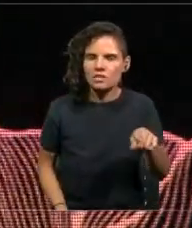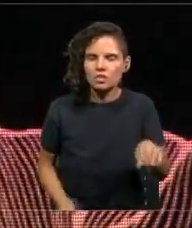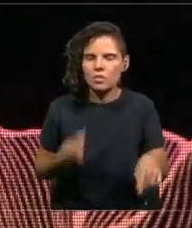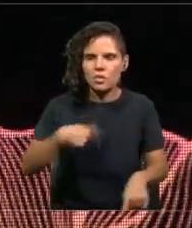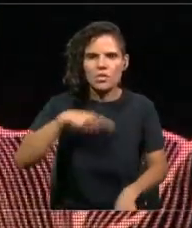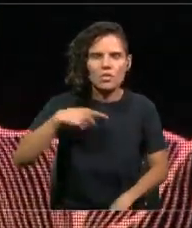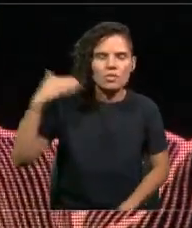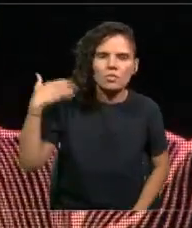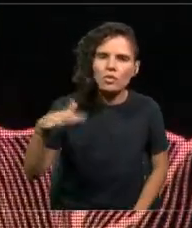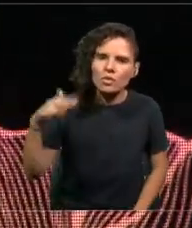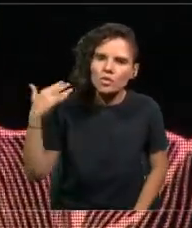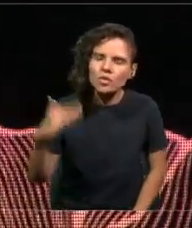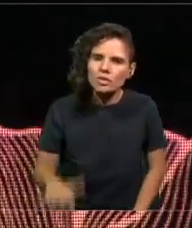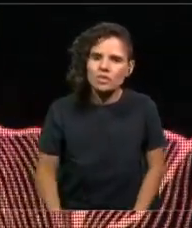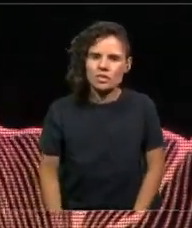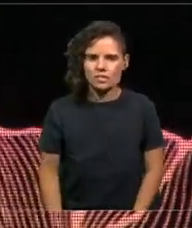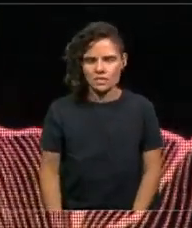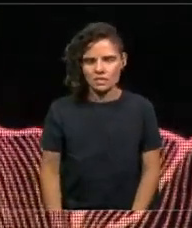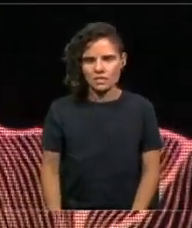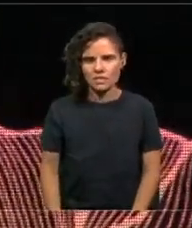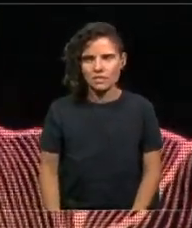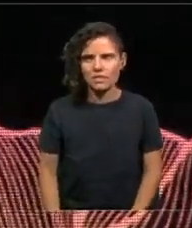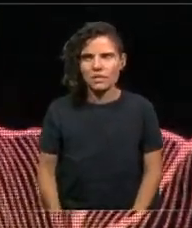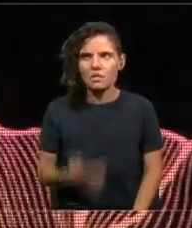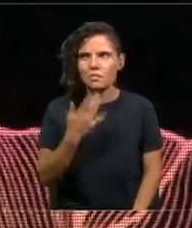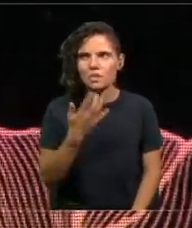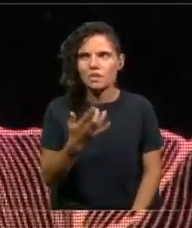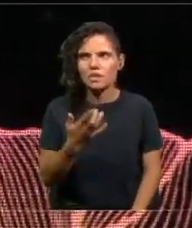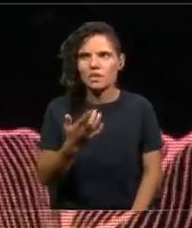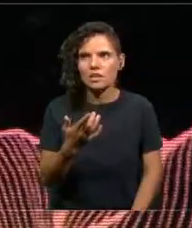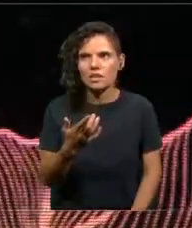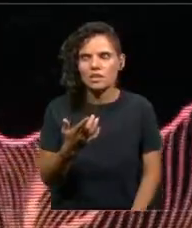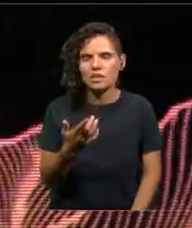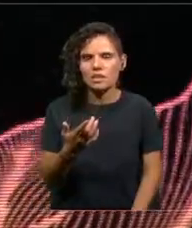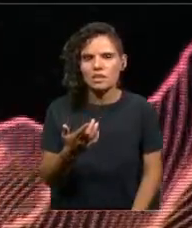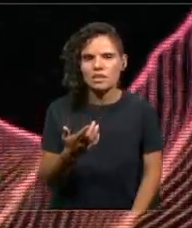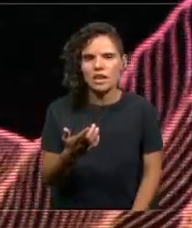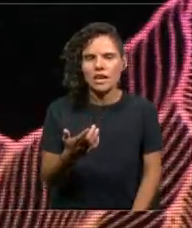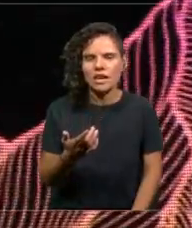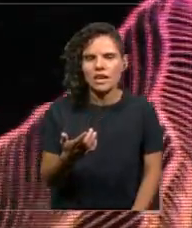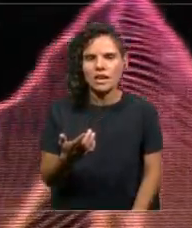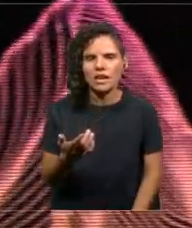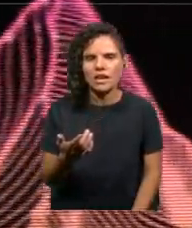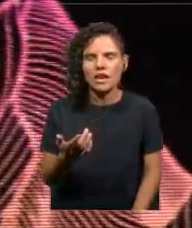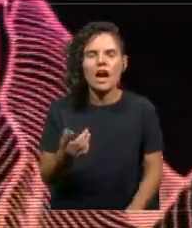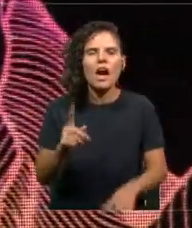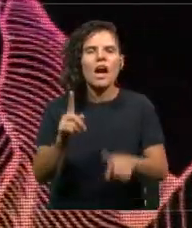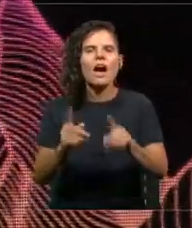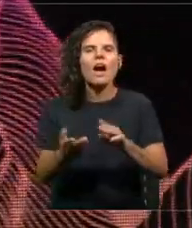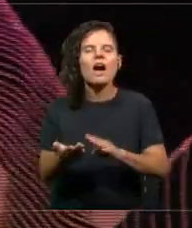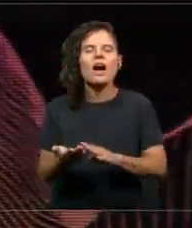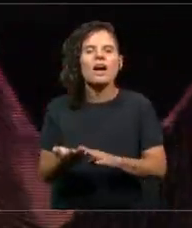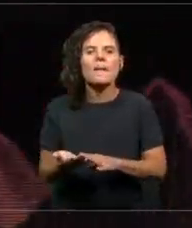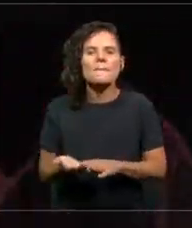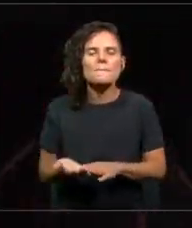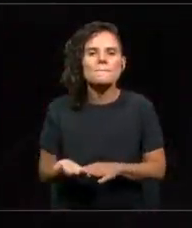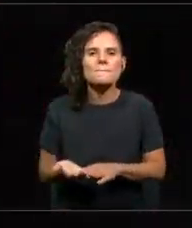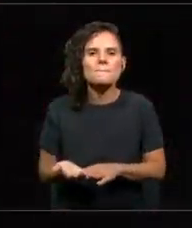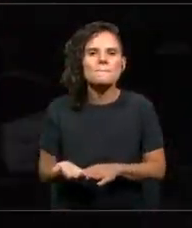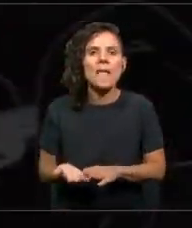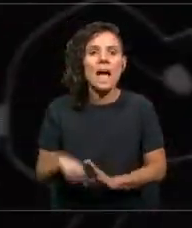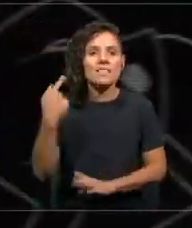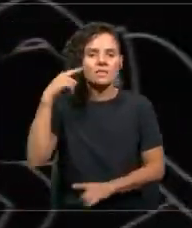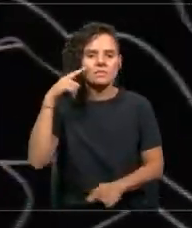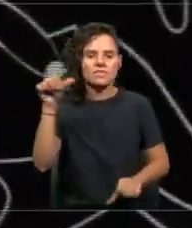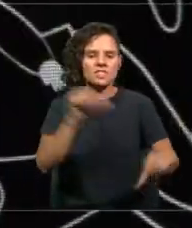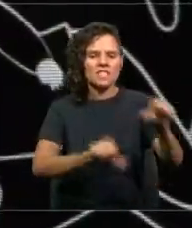muy relevante, porque cuando áreas que tradicionalmente se estaban concibiendo como parte de las ciencias